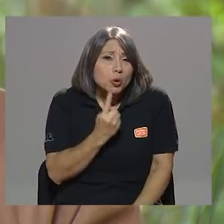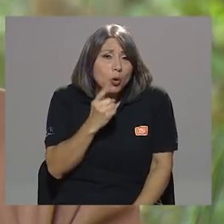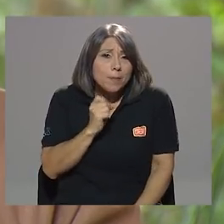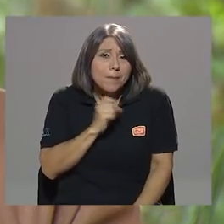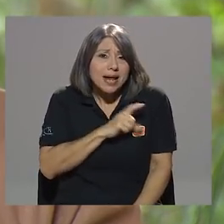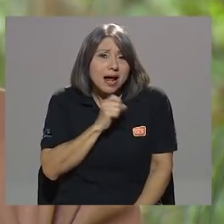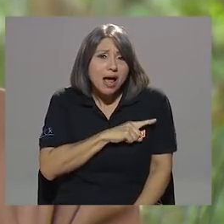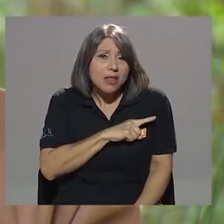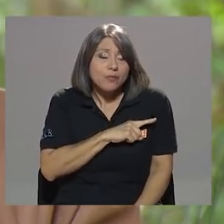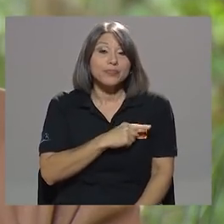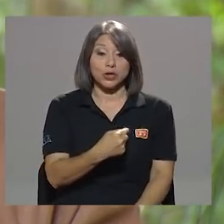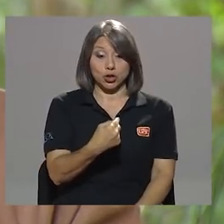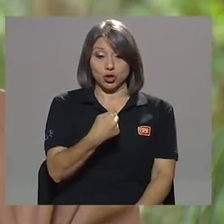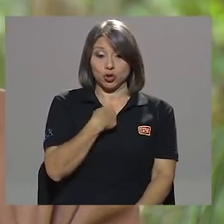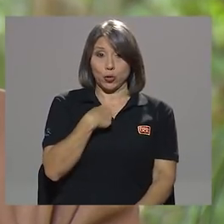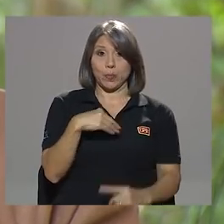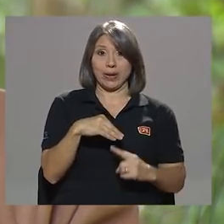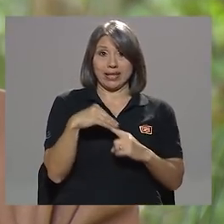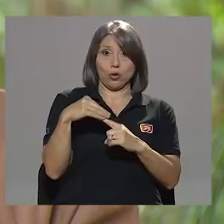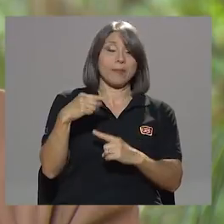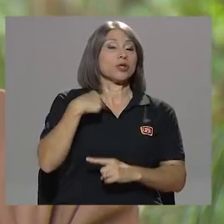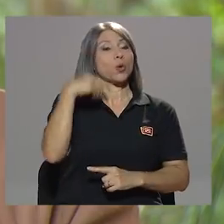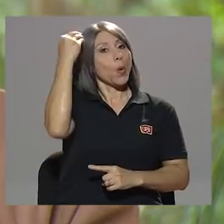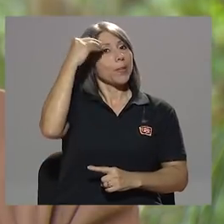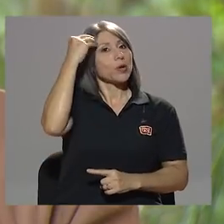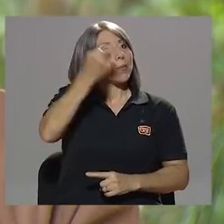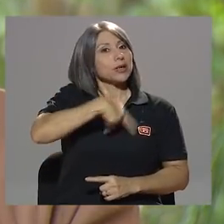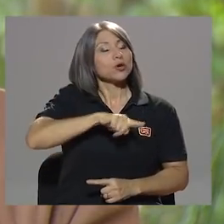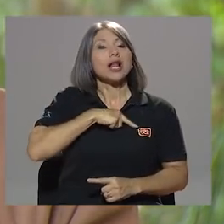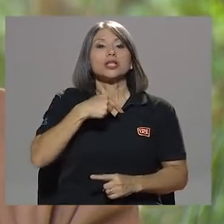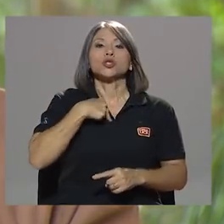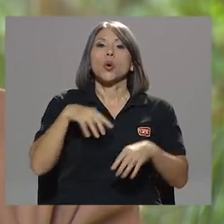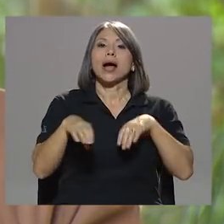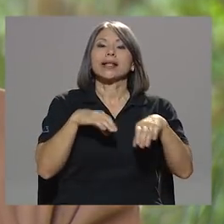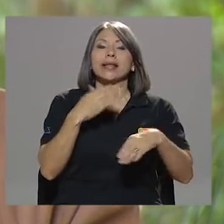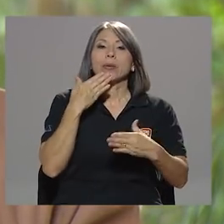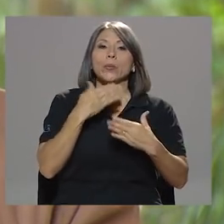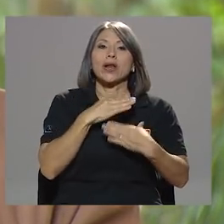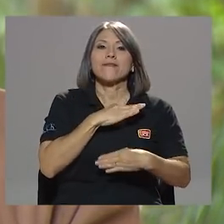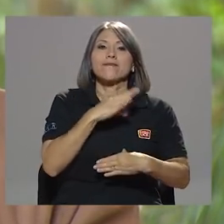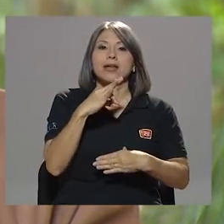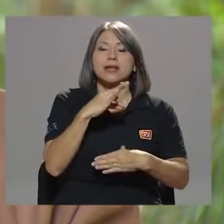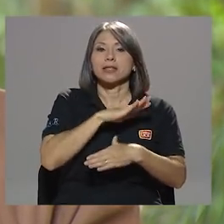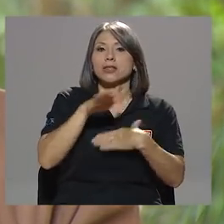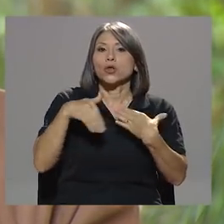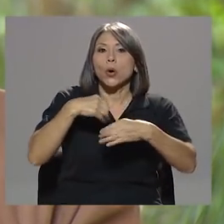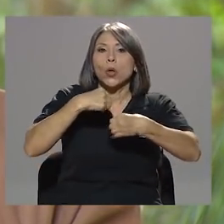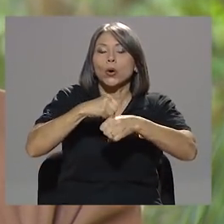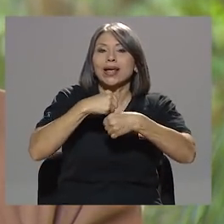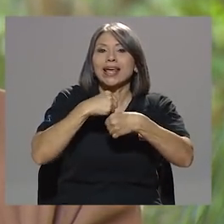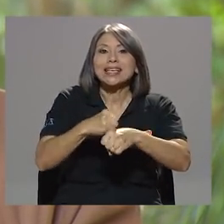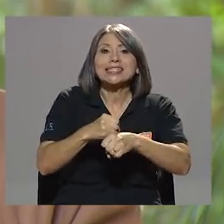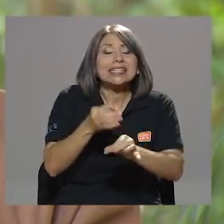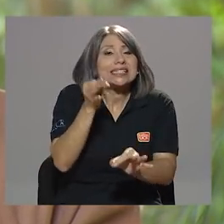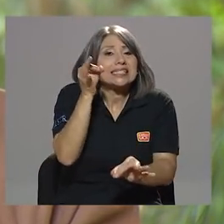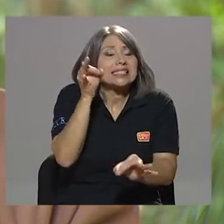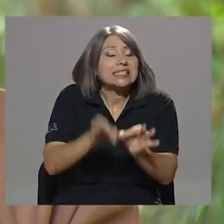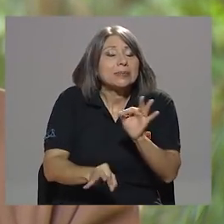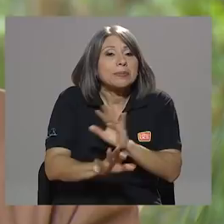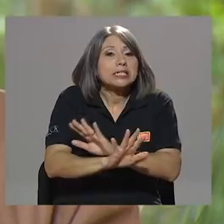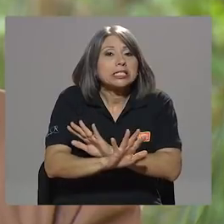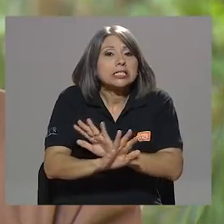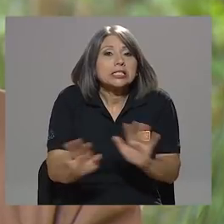Yo, particularmente, a mi criterio personal actué con buena fe y todo lo que hice fue simple y